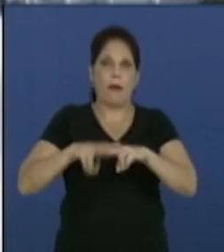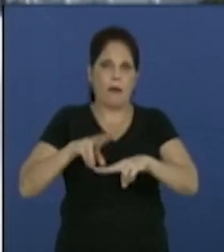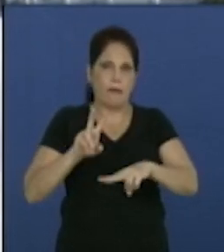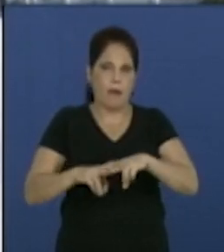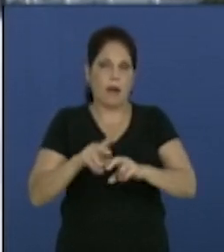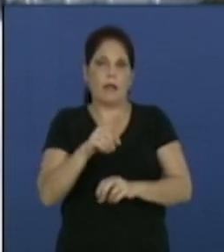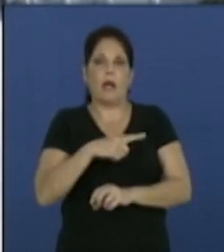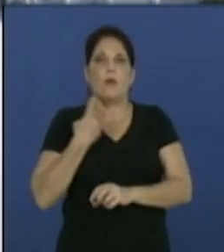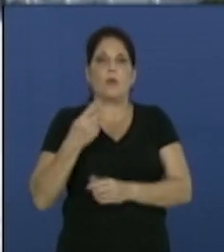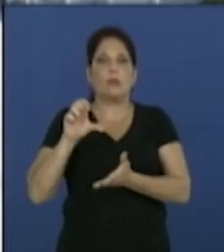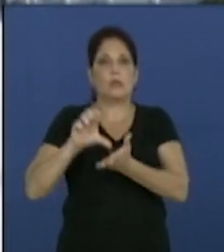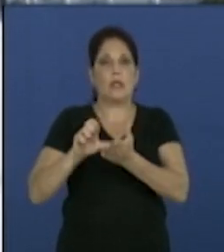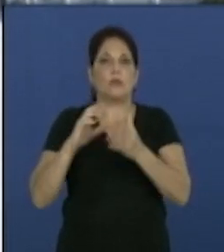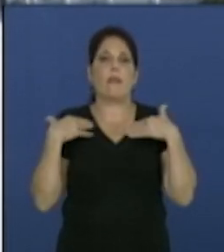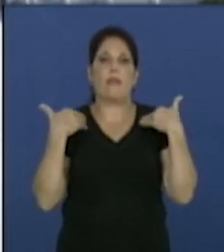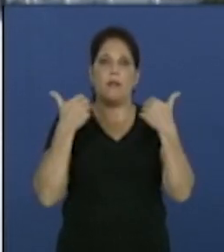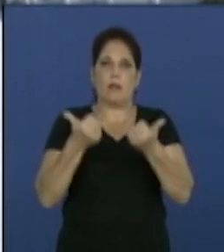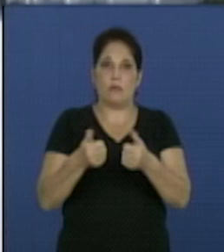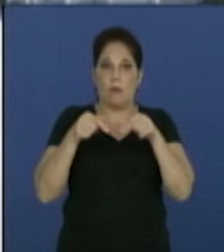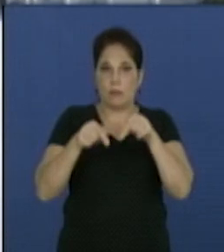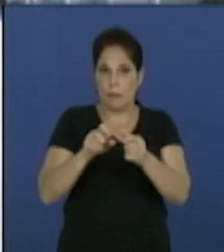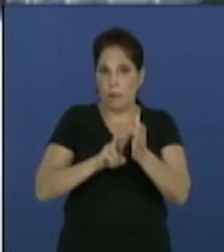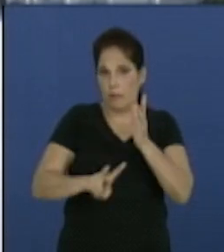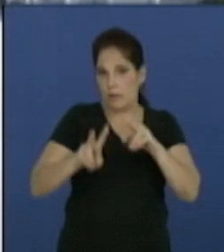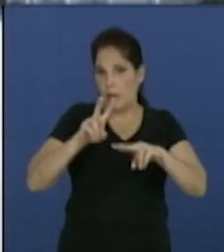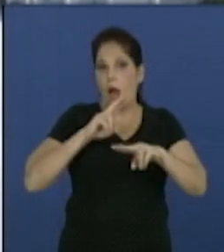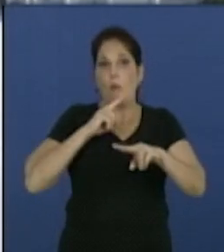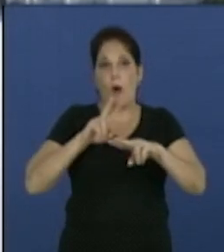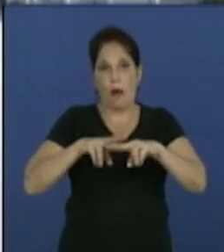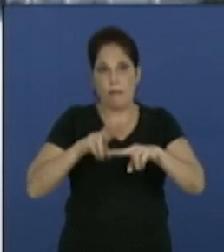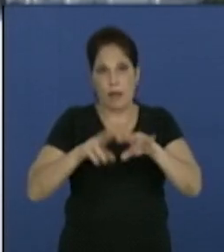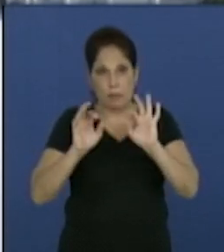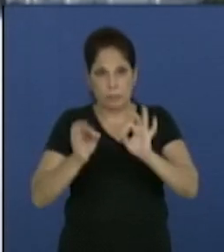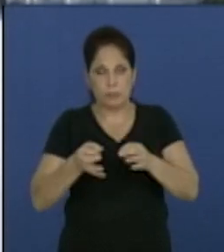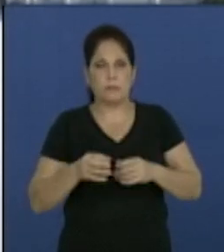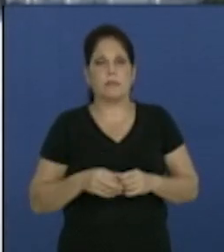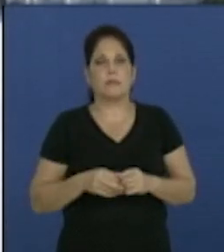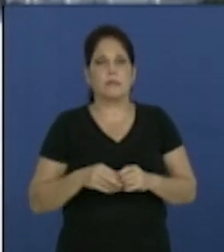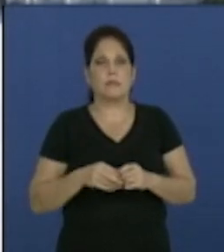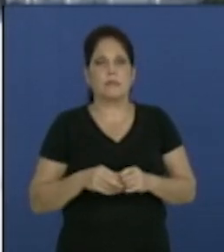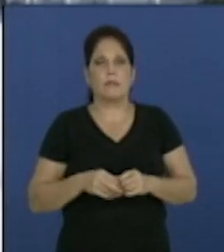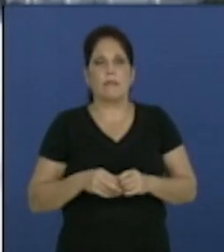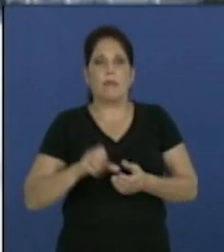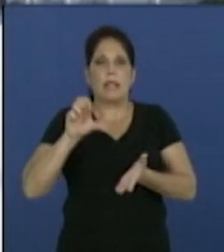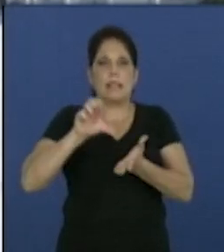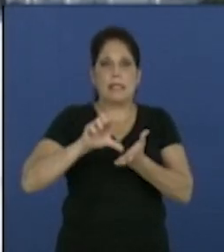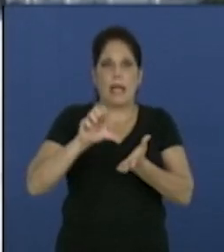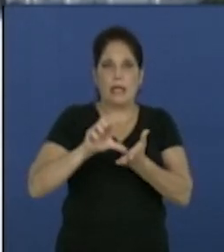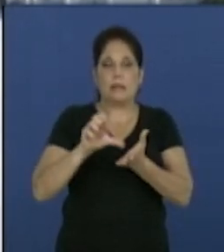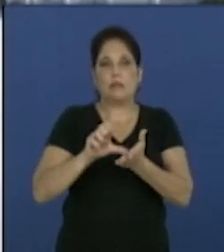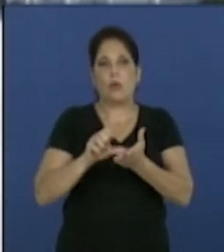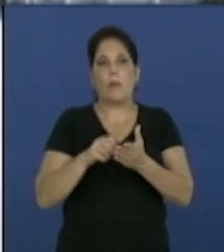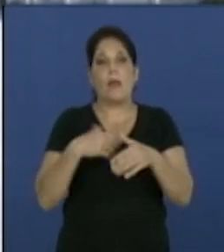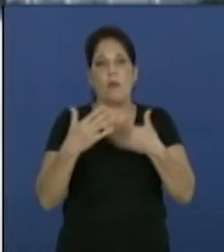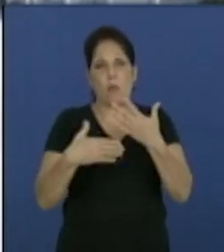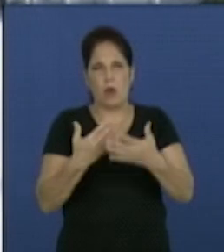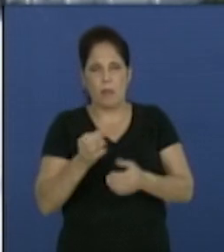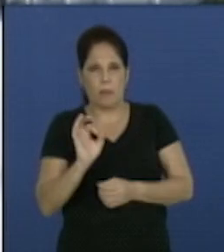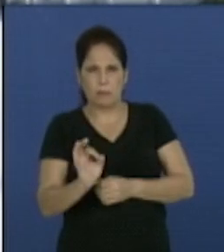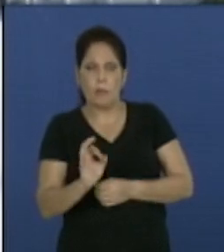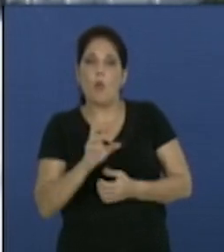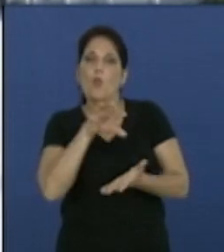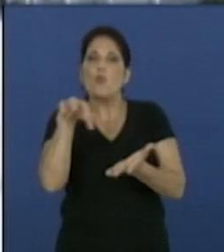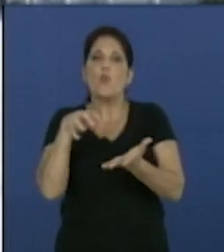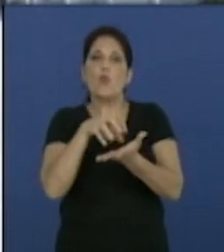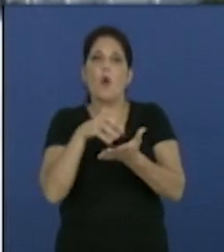nuestro centro de dirección aquí de la propia empresa Aguas de La Habana, estamos hablando del centro de incidencia. Estamos hablando de